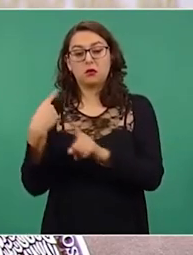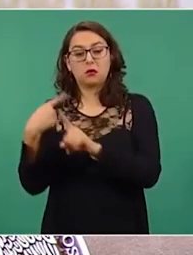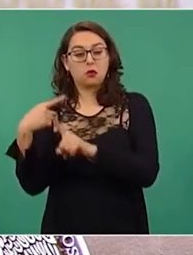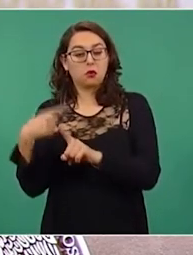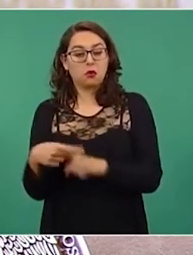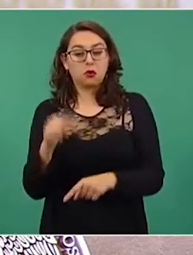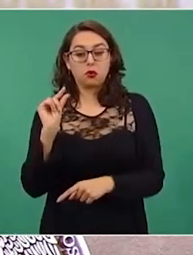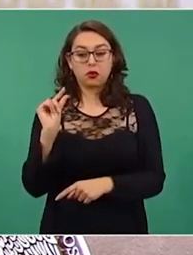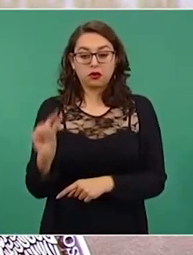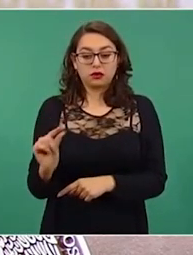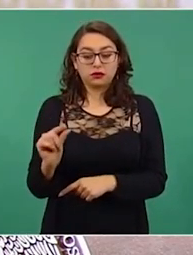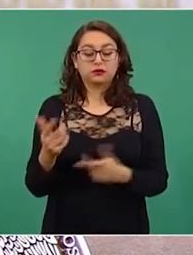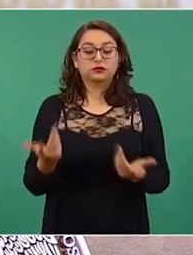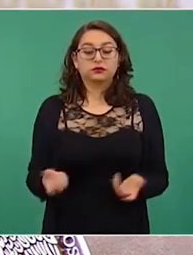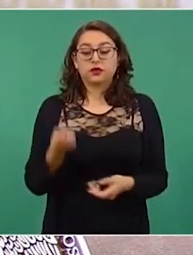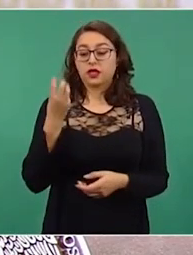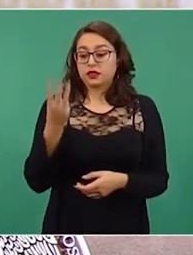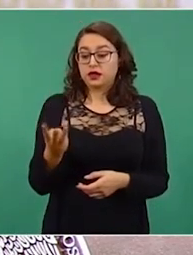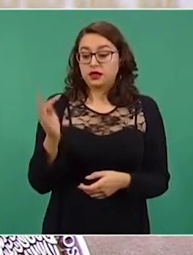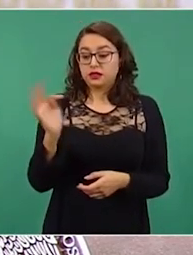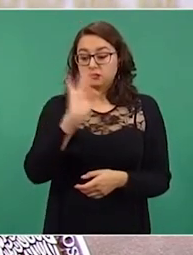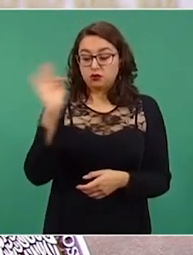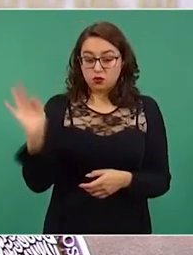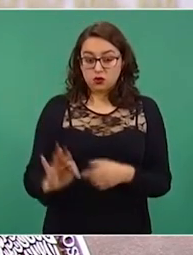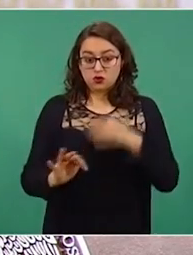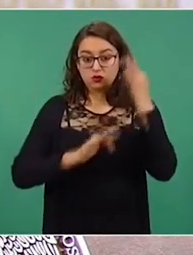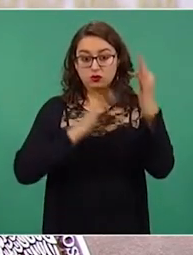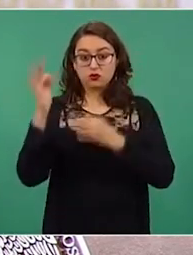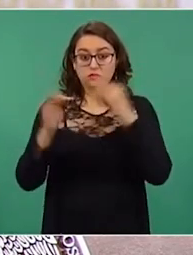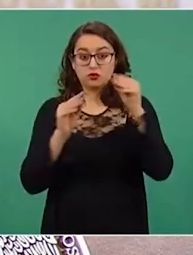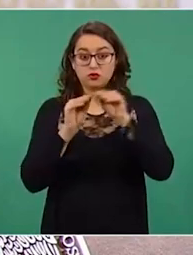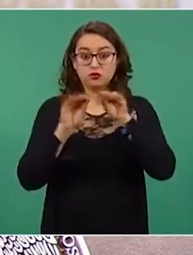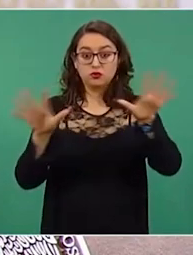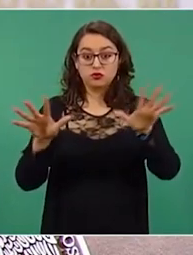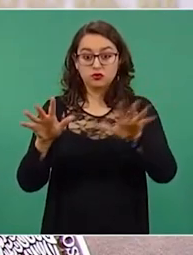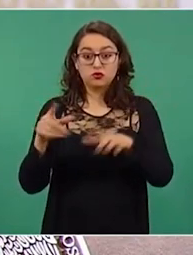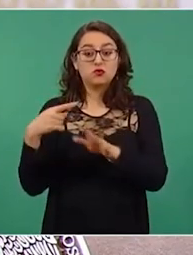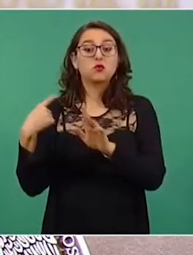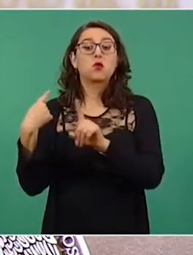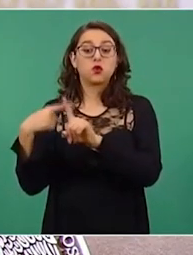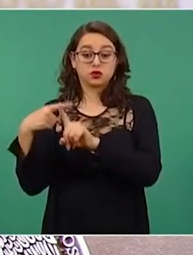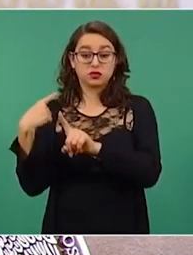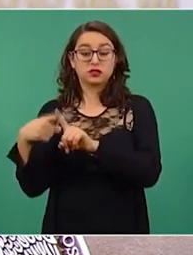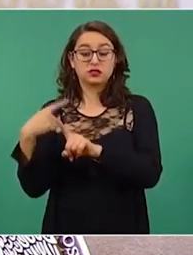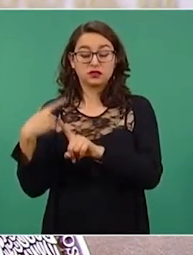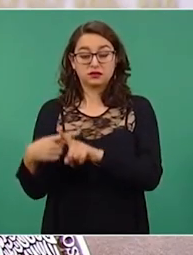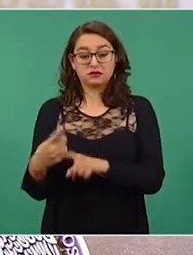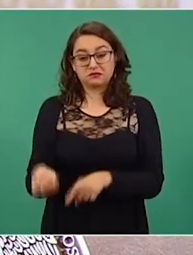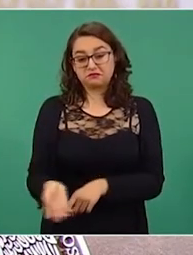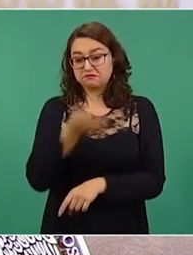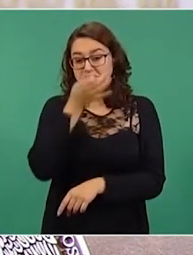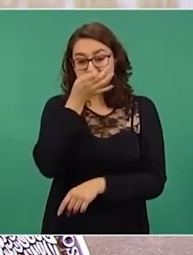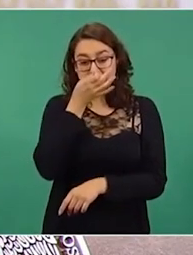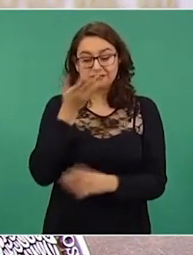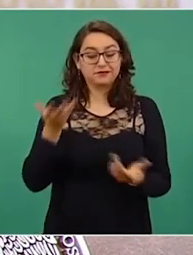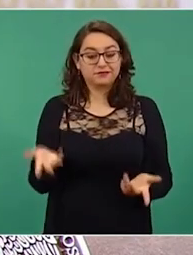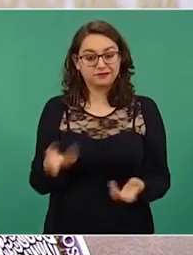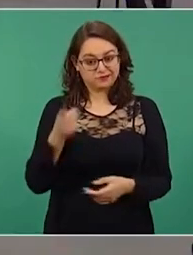que apenas poco más del 3 por ciento de las notas publicadas han sido positivas. Saque usted sus conclusiones.